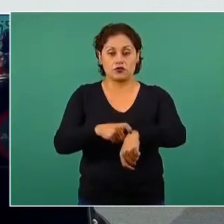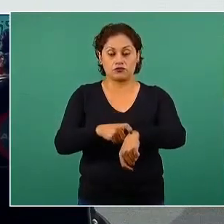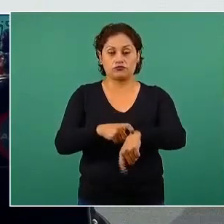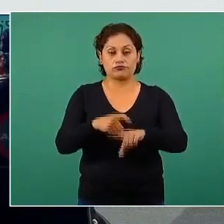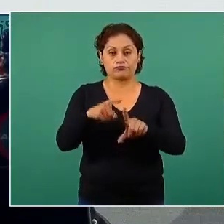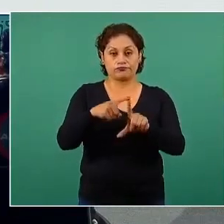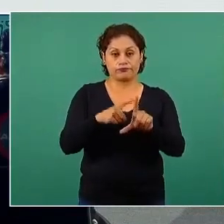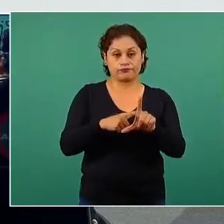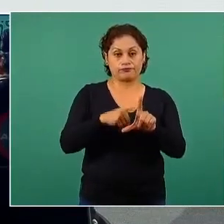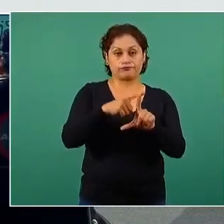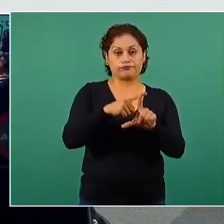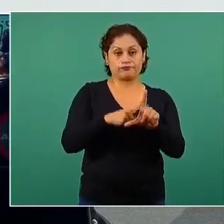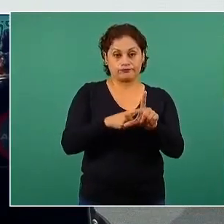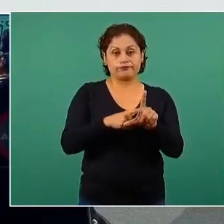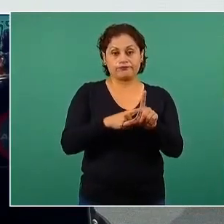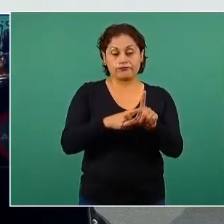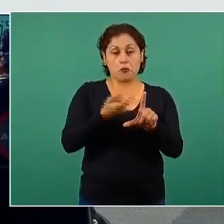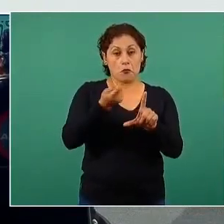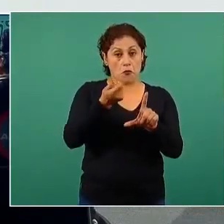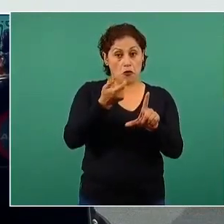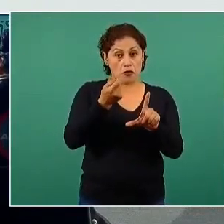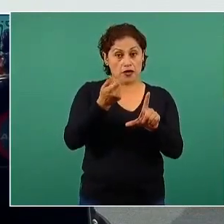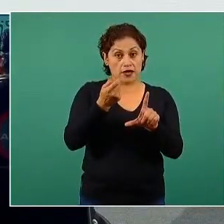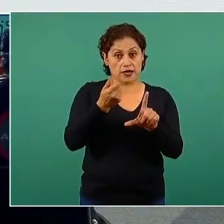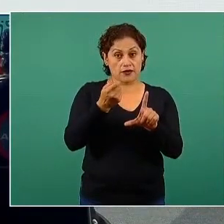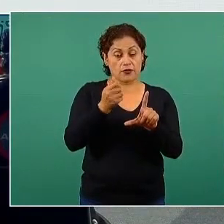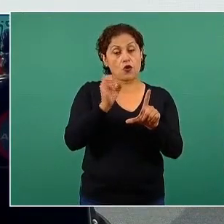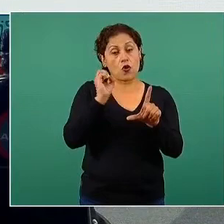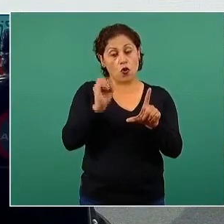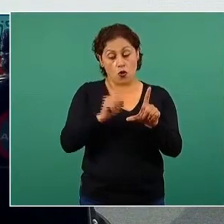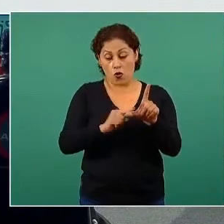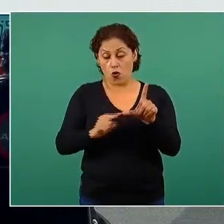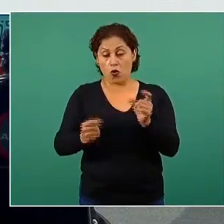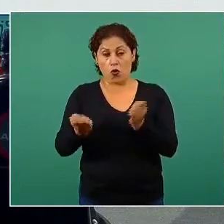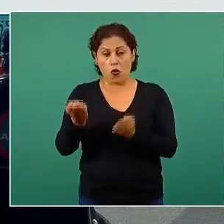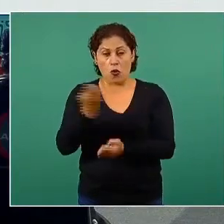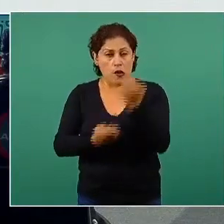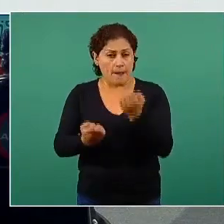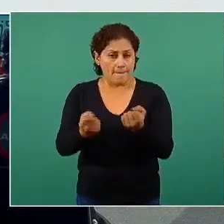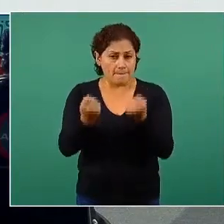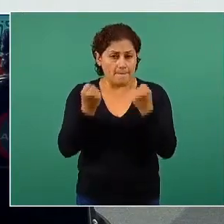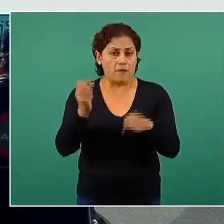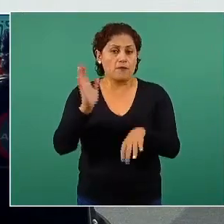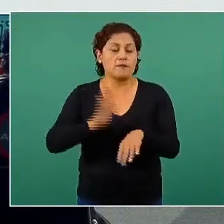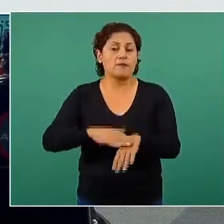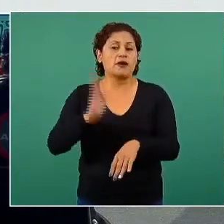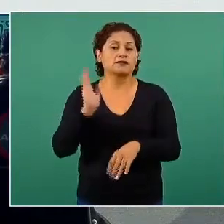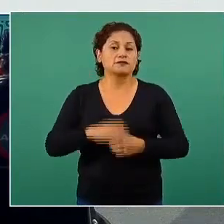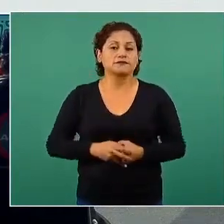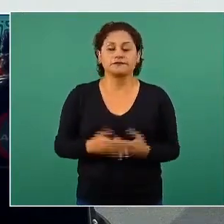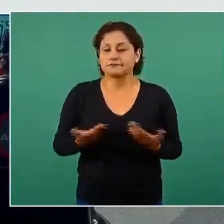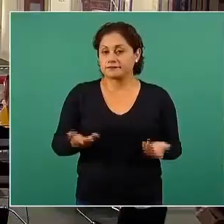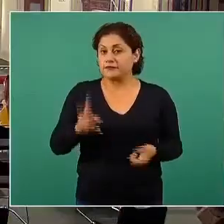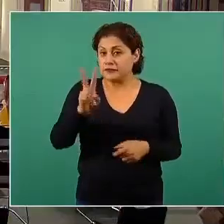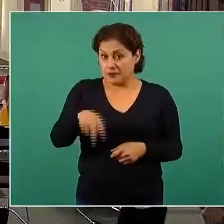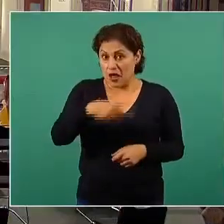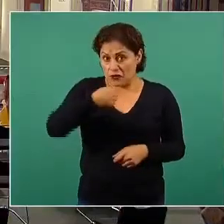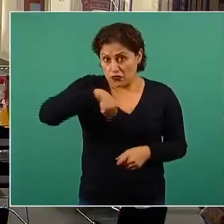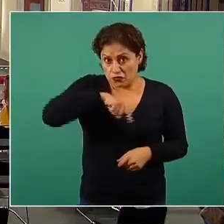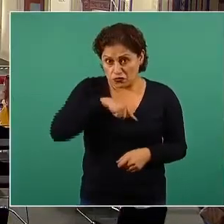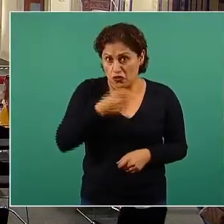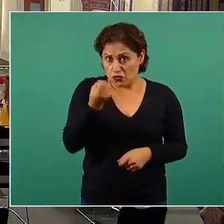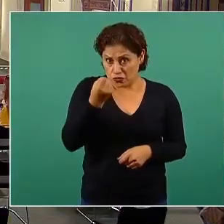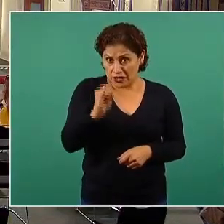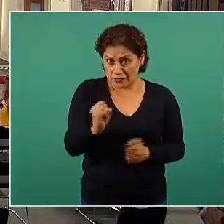o mucha actividad física. Y las personas normales no hacemos mucha actividad física.